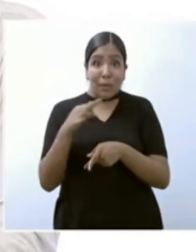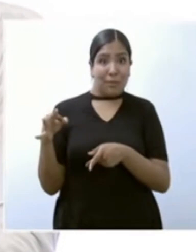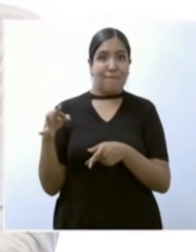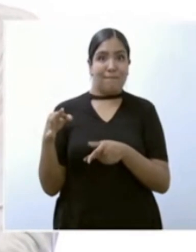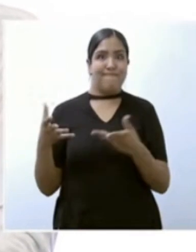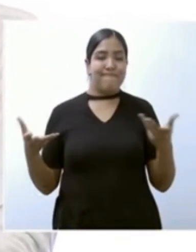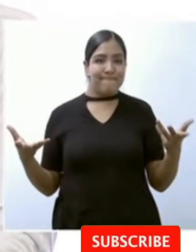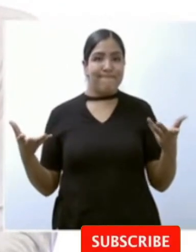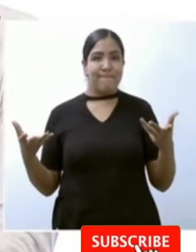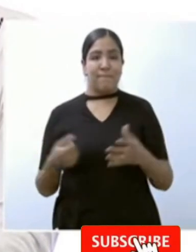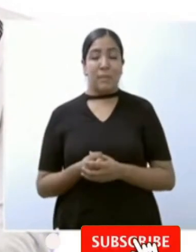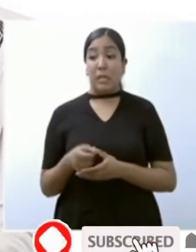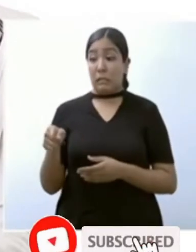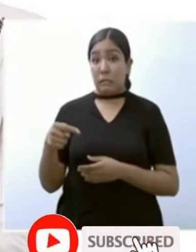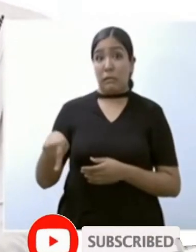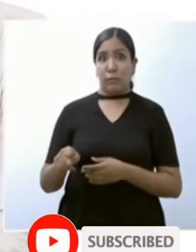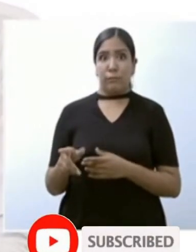la posibilidad de